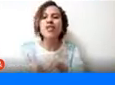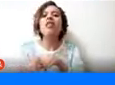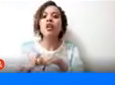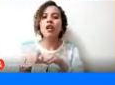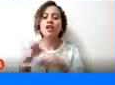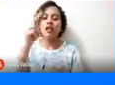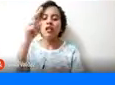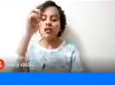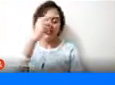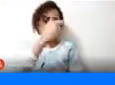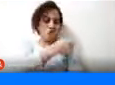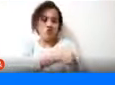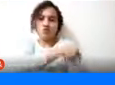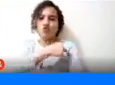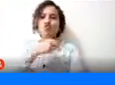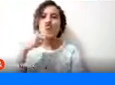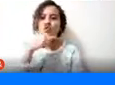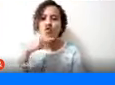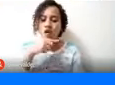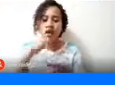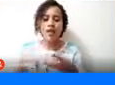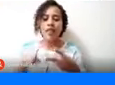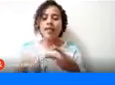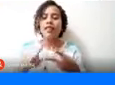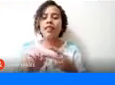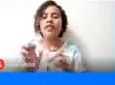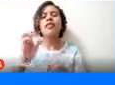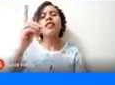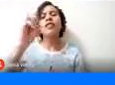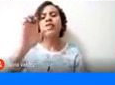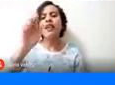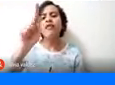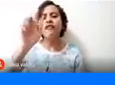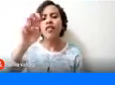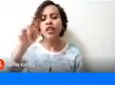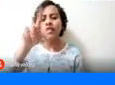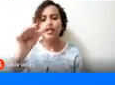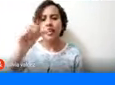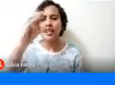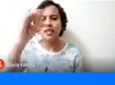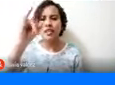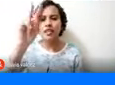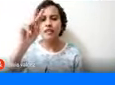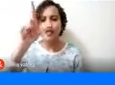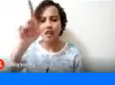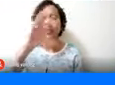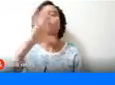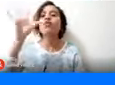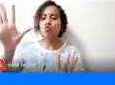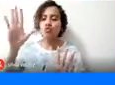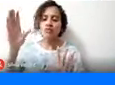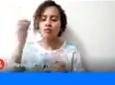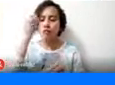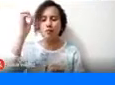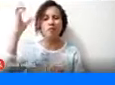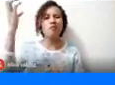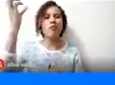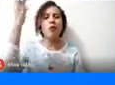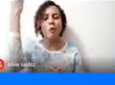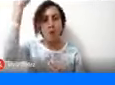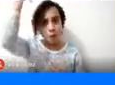Cruz Roja, de la defensa civil y del cuerpo de bomberos departamentales. ¿Quién lo debe liderar?